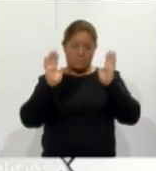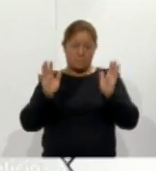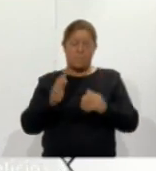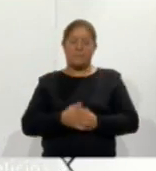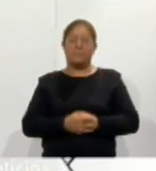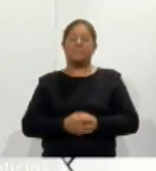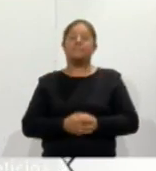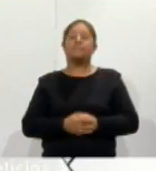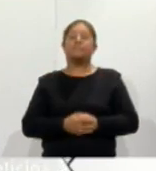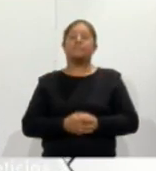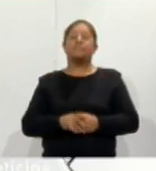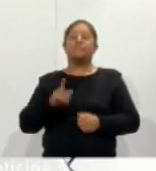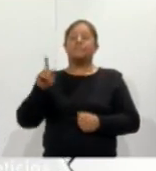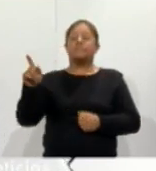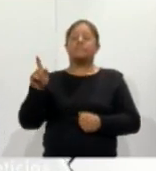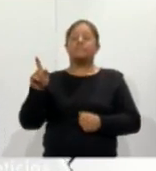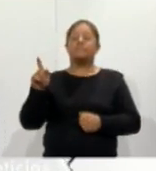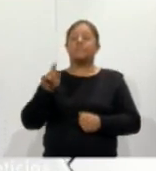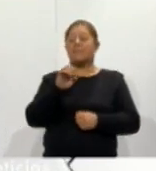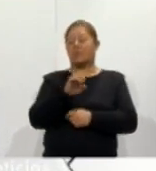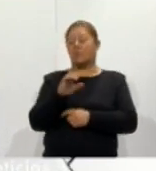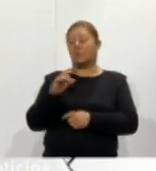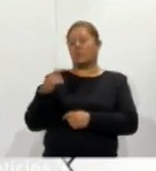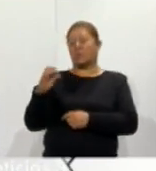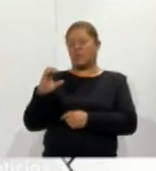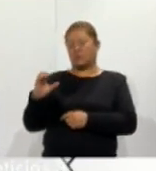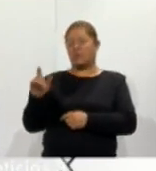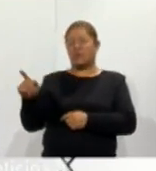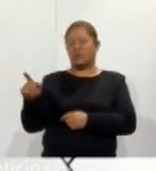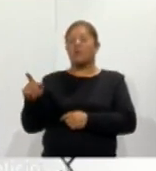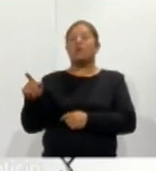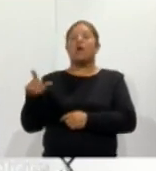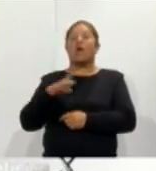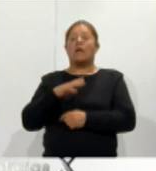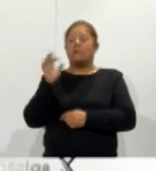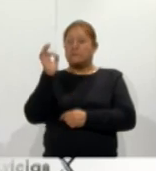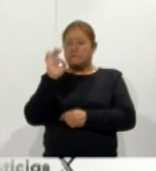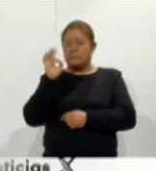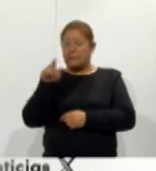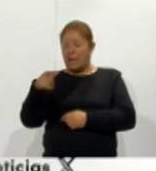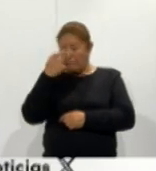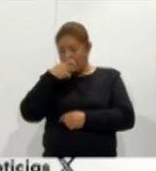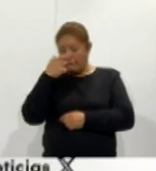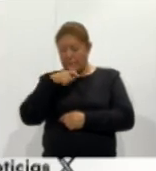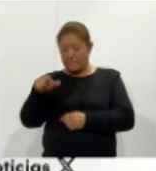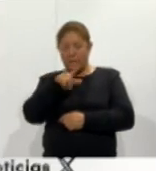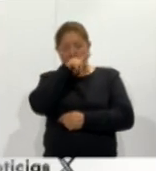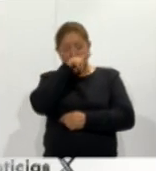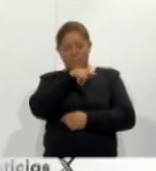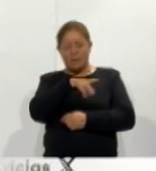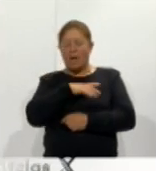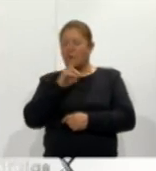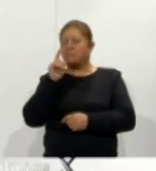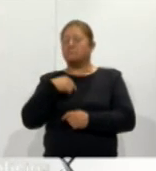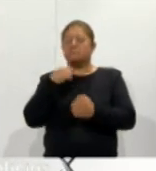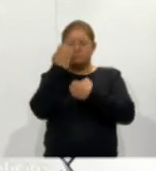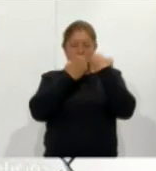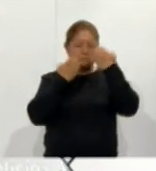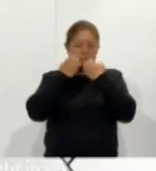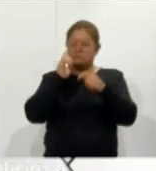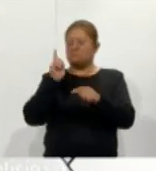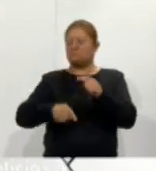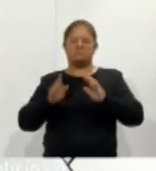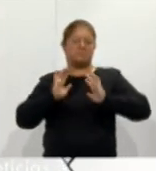en el archipiélago ecuatoriano de Galápagos por sospecha de gripe aviar que han quedado descartadas tras los análisis correspondientes